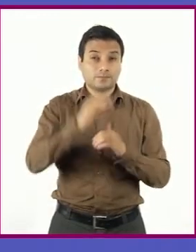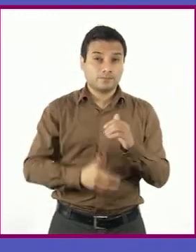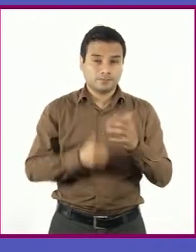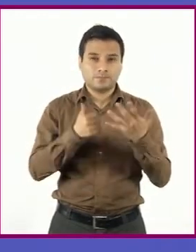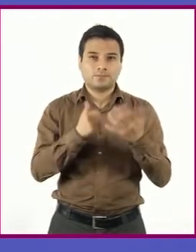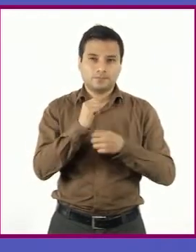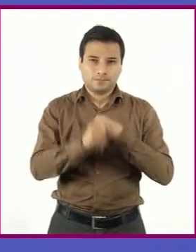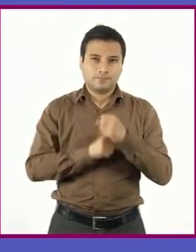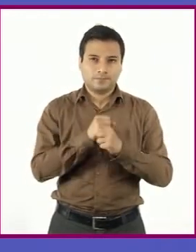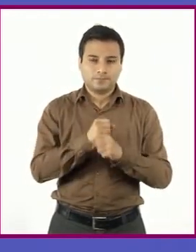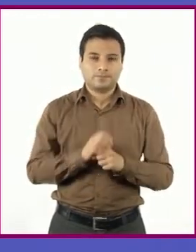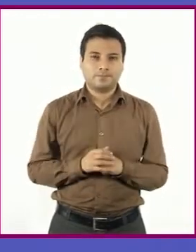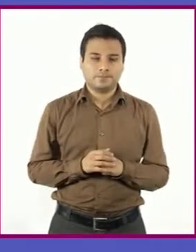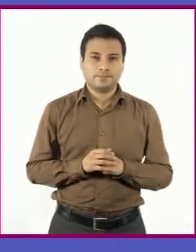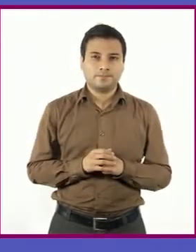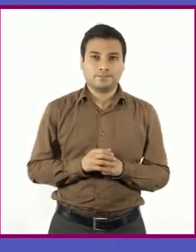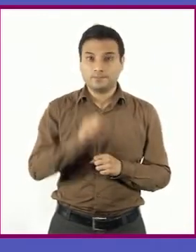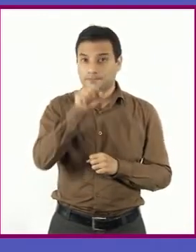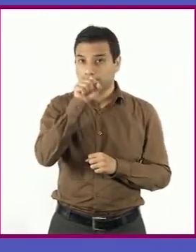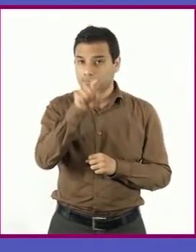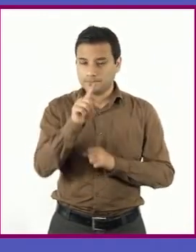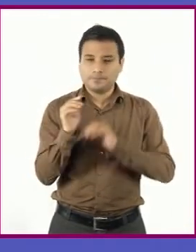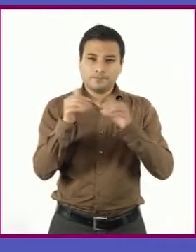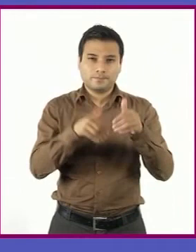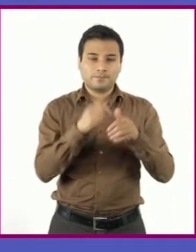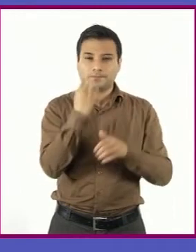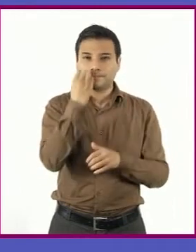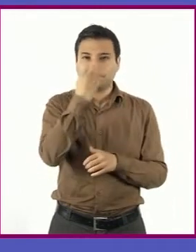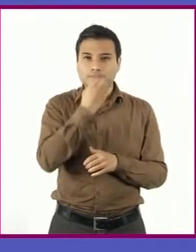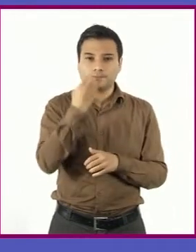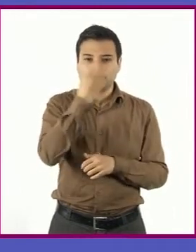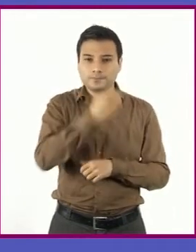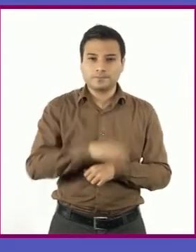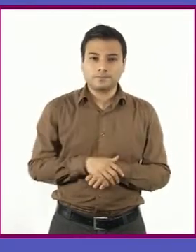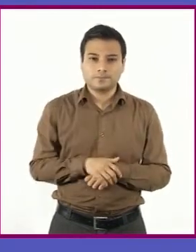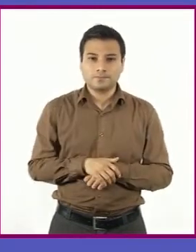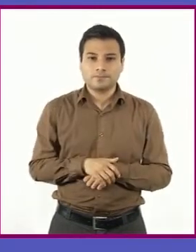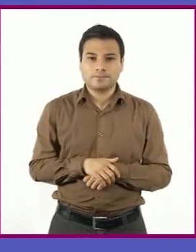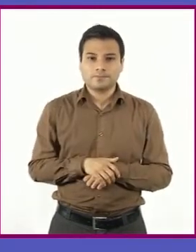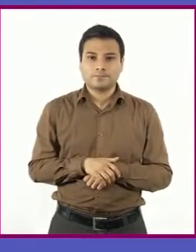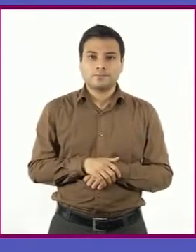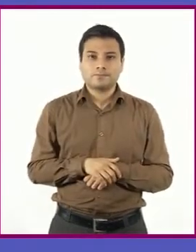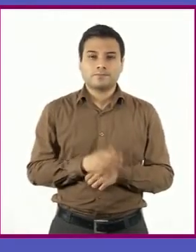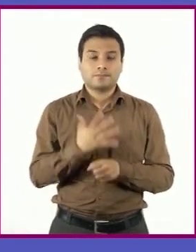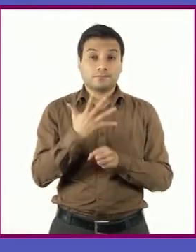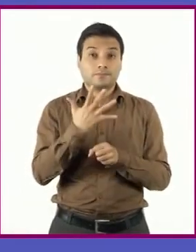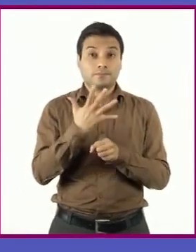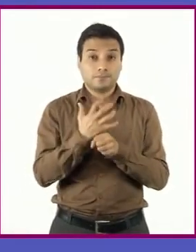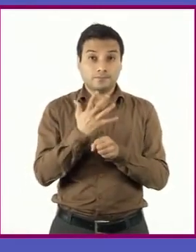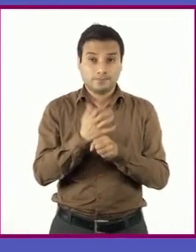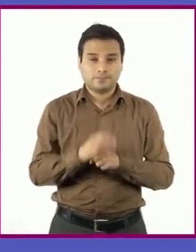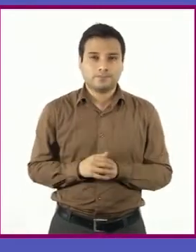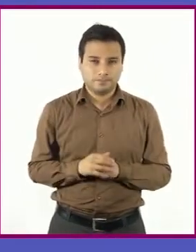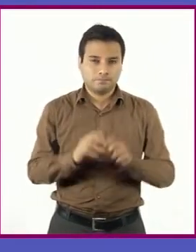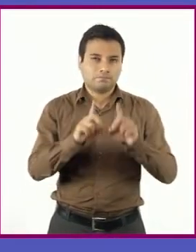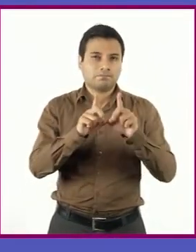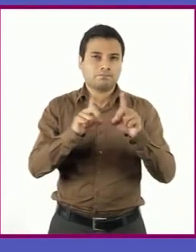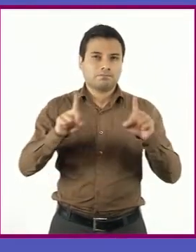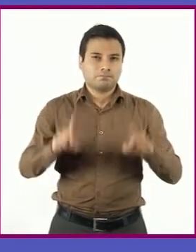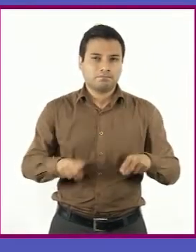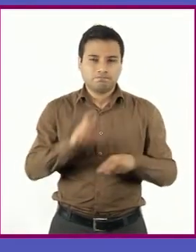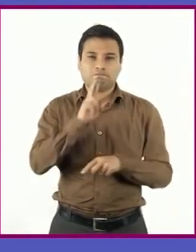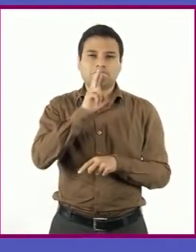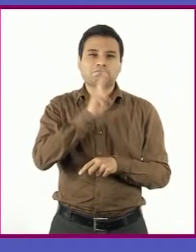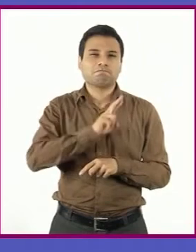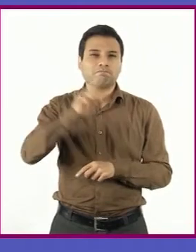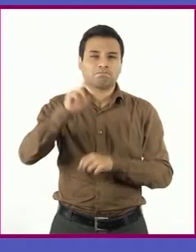los 6. Al mismo tiempo ingresé a la escuela y en quinto año obtuve un diploma por mejor lugar.